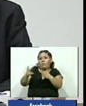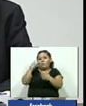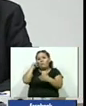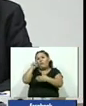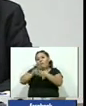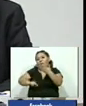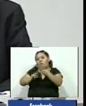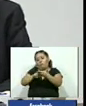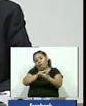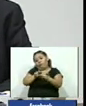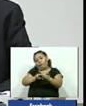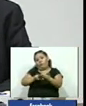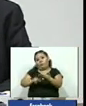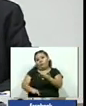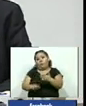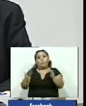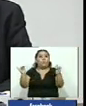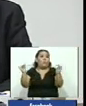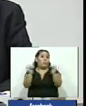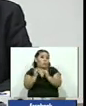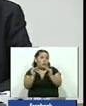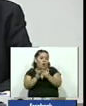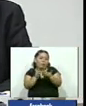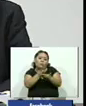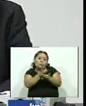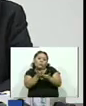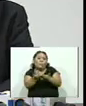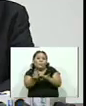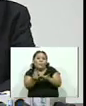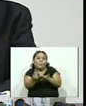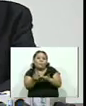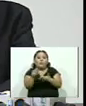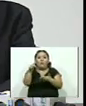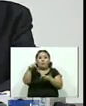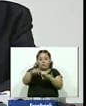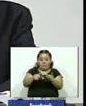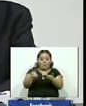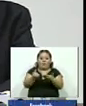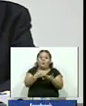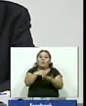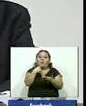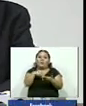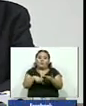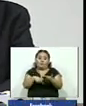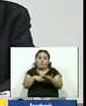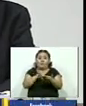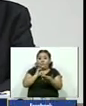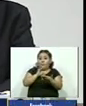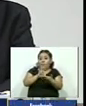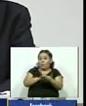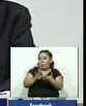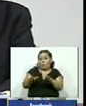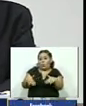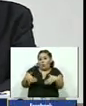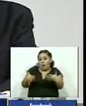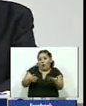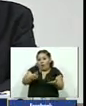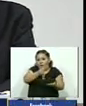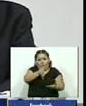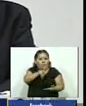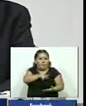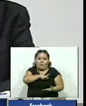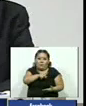memorándum un número de referencia estado actual ente obligado pero sin contener datos